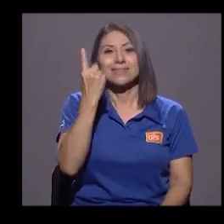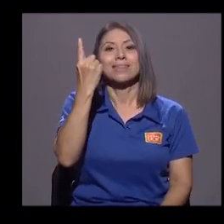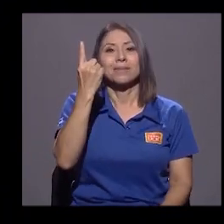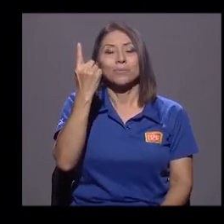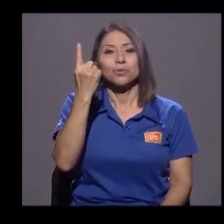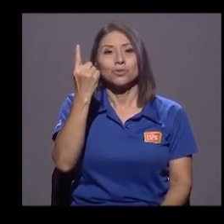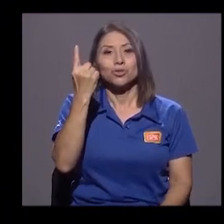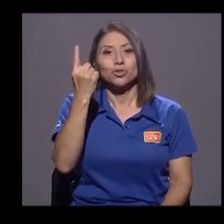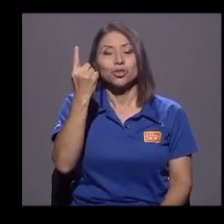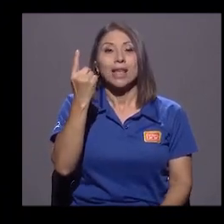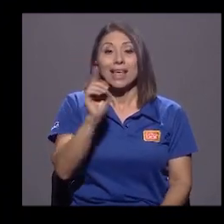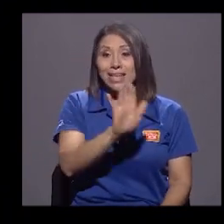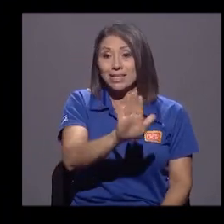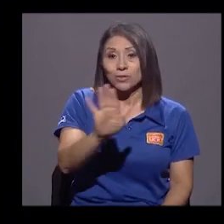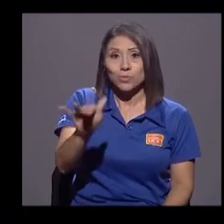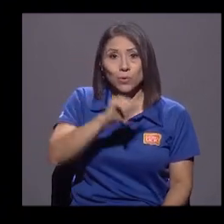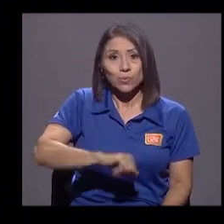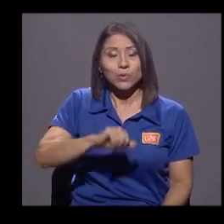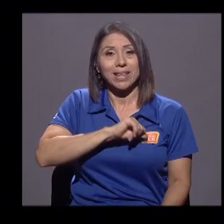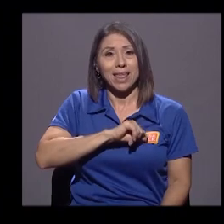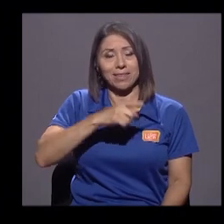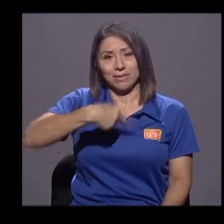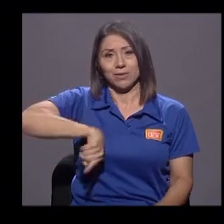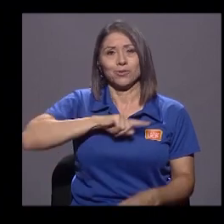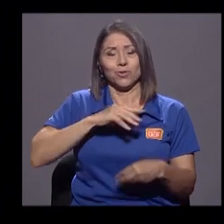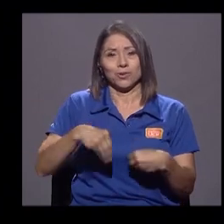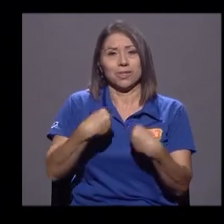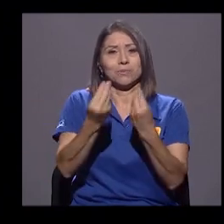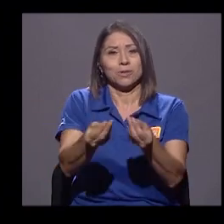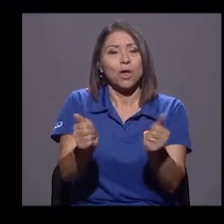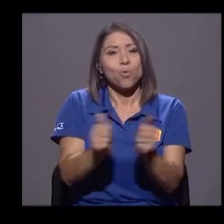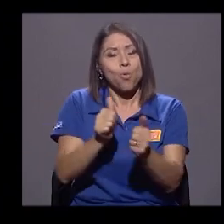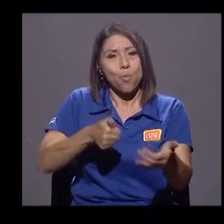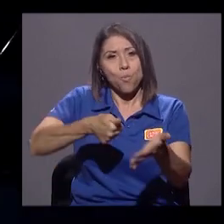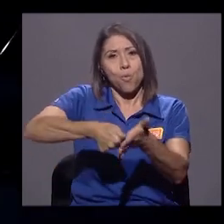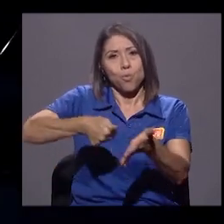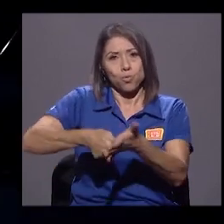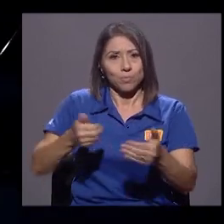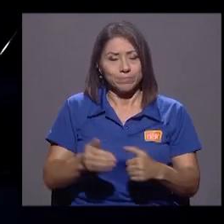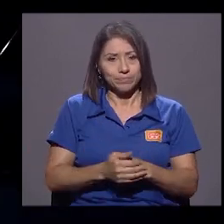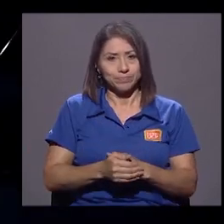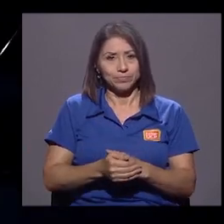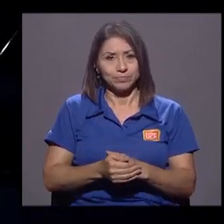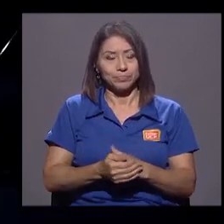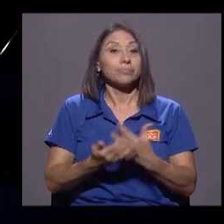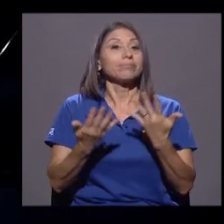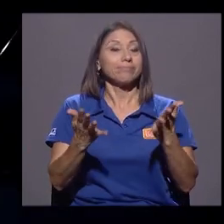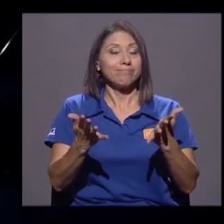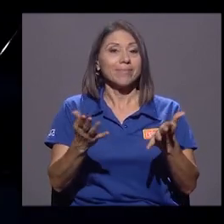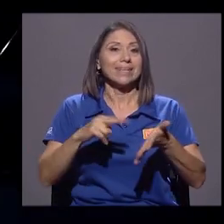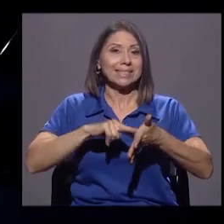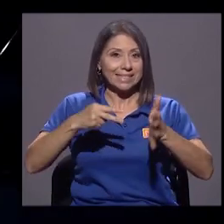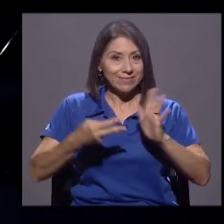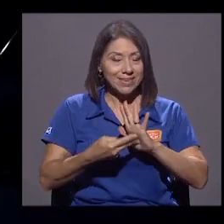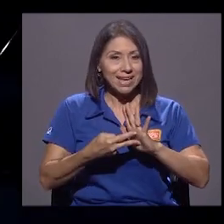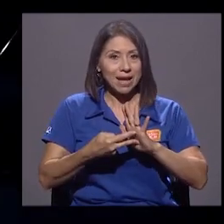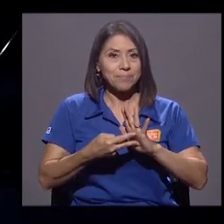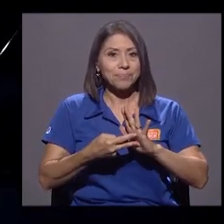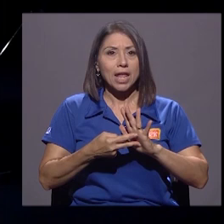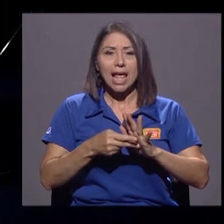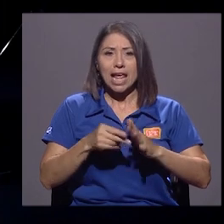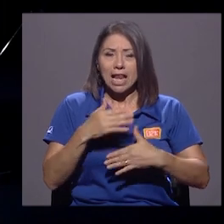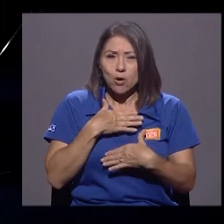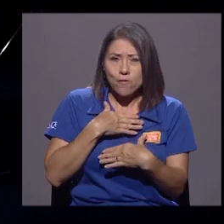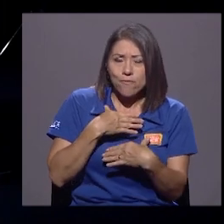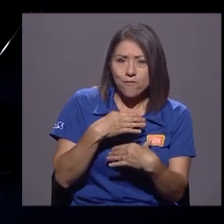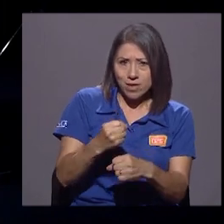autoridad que tienen se las hemos dado nosotros libremente a través de nuestro voto, de modo que lesionar la legitimidad de los